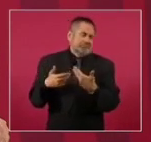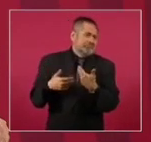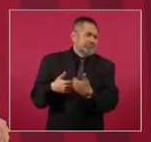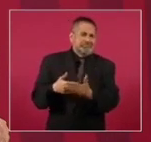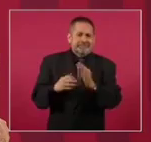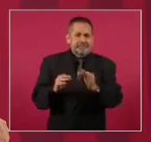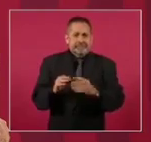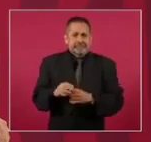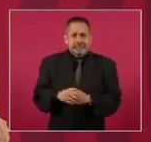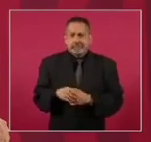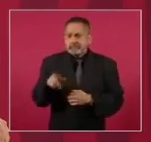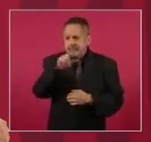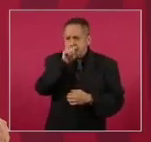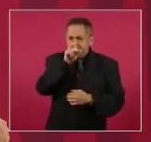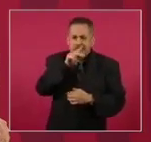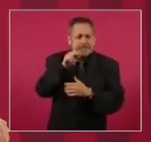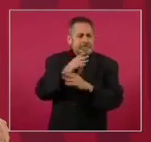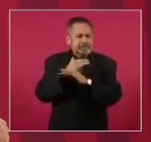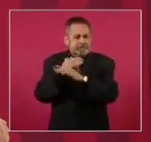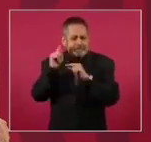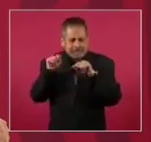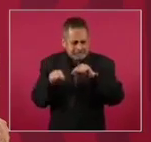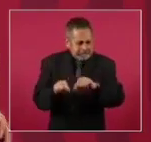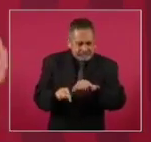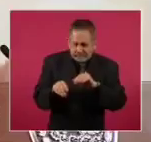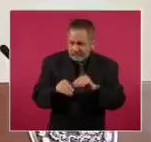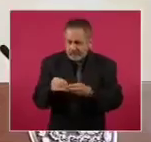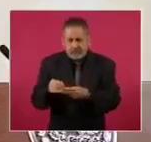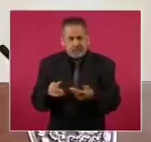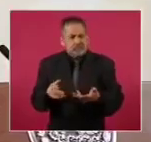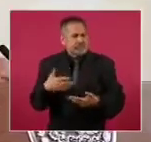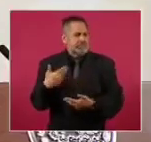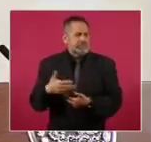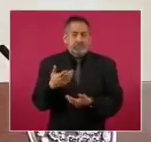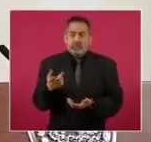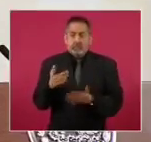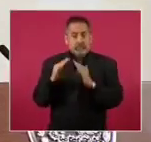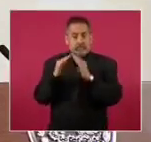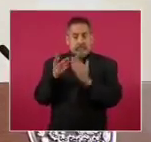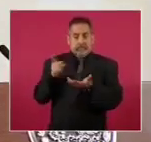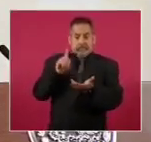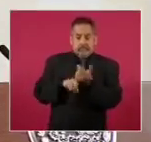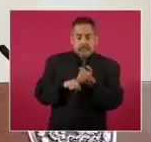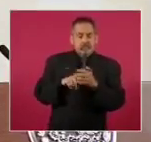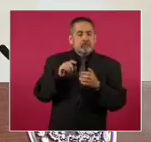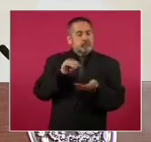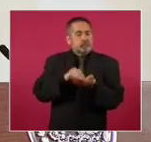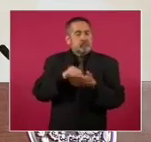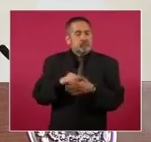las aves y adentro de la casa todavía el telar,